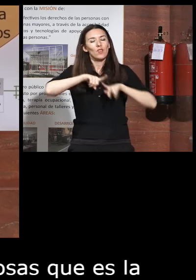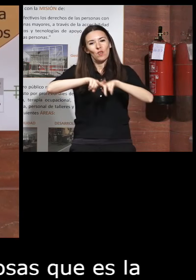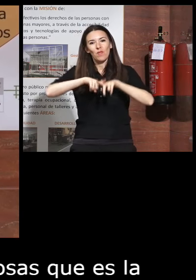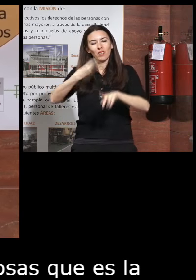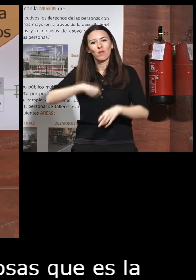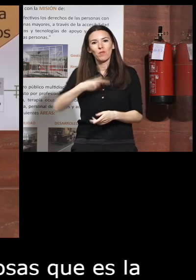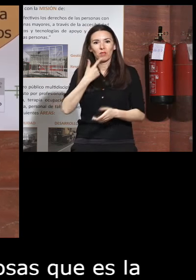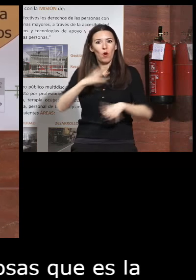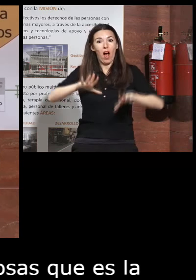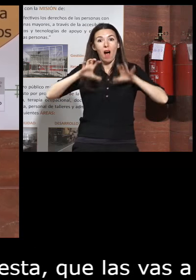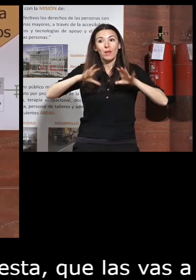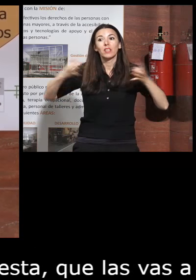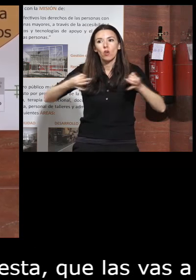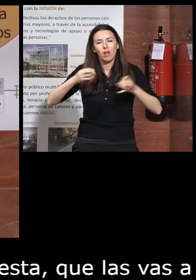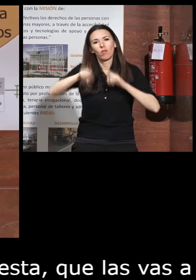que hemos aprendido